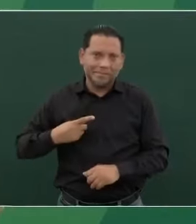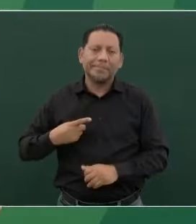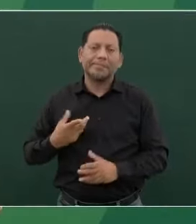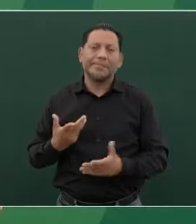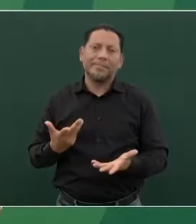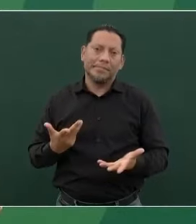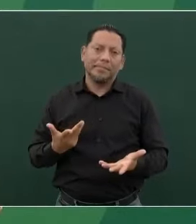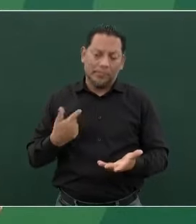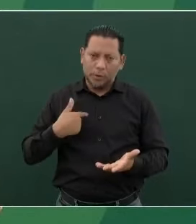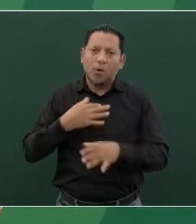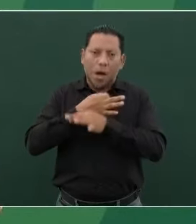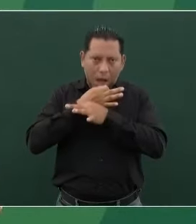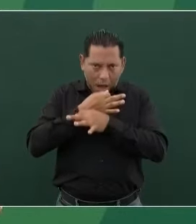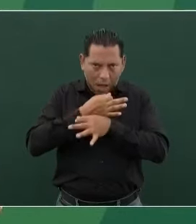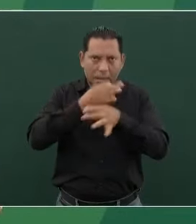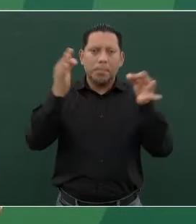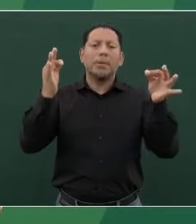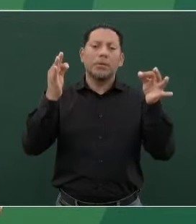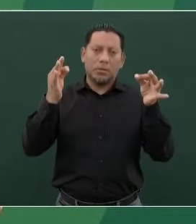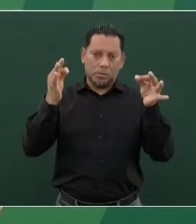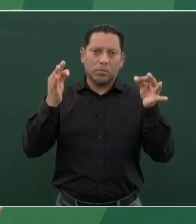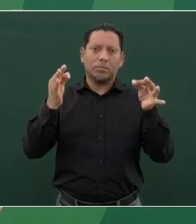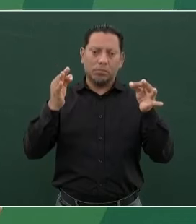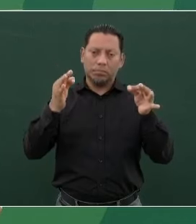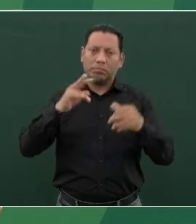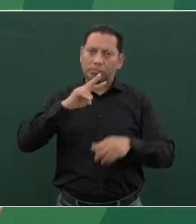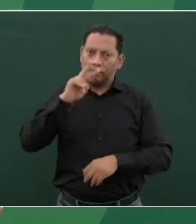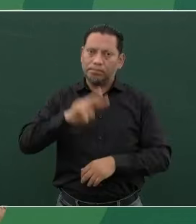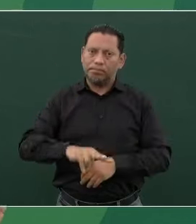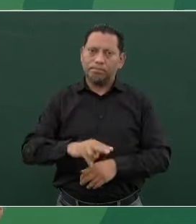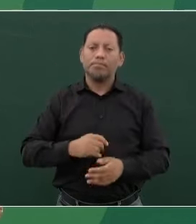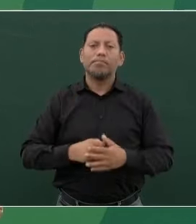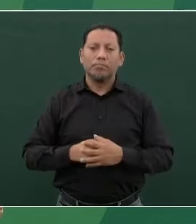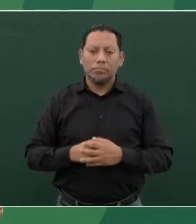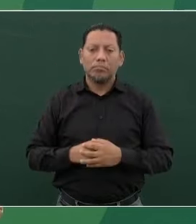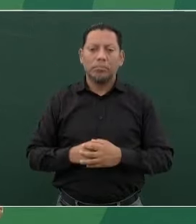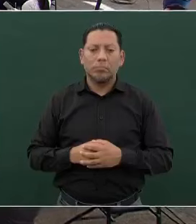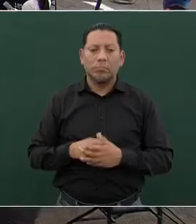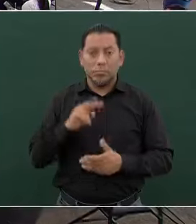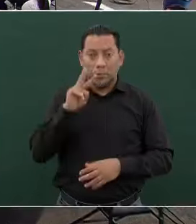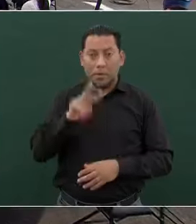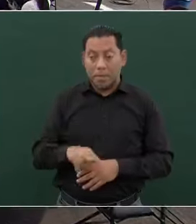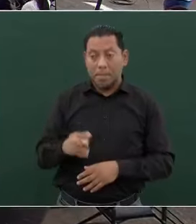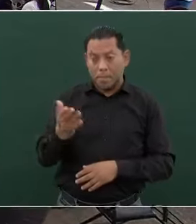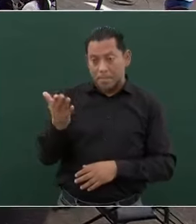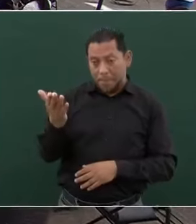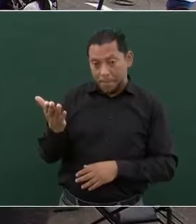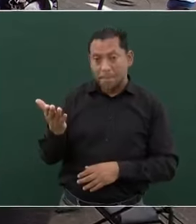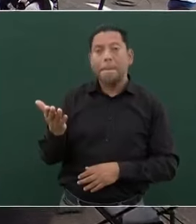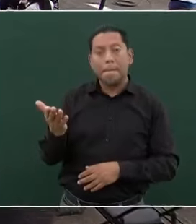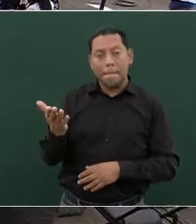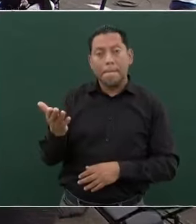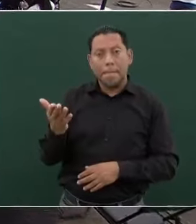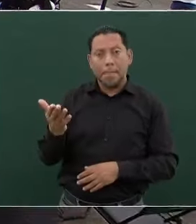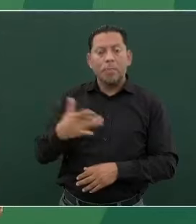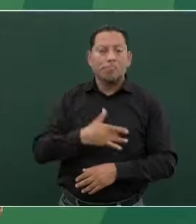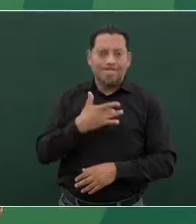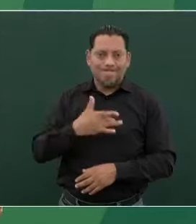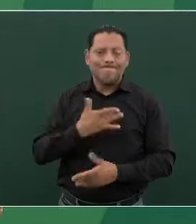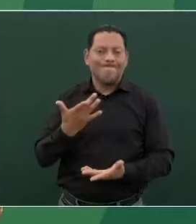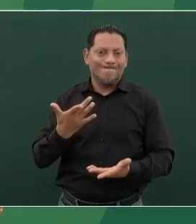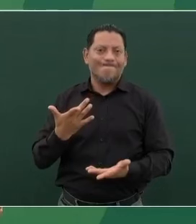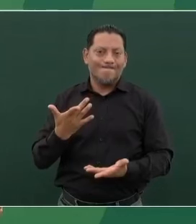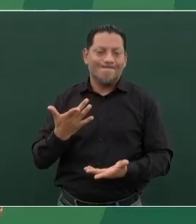Así, declaro. Muy bien, presidente. Es que sí calienta,